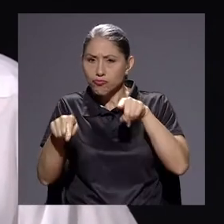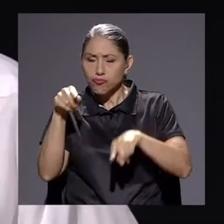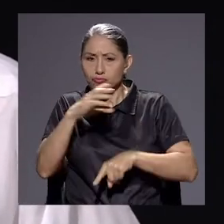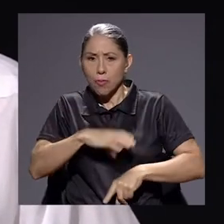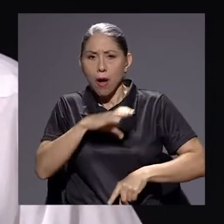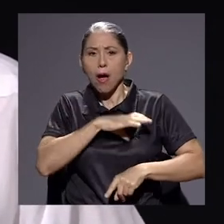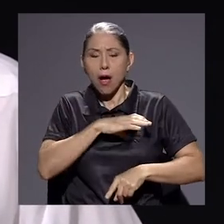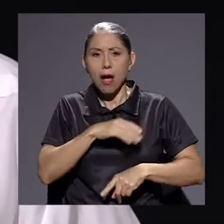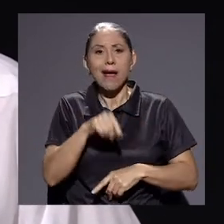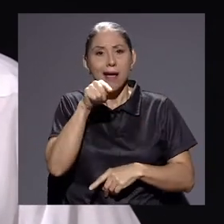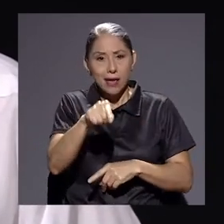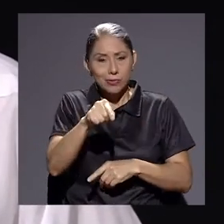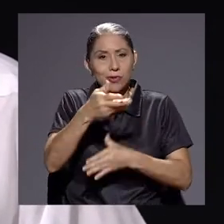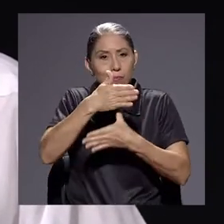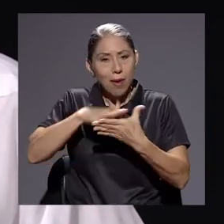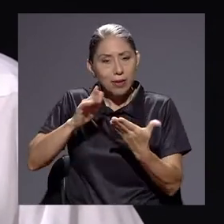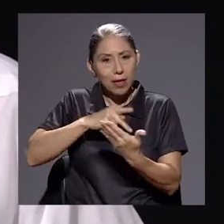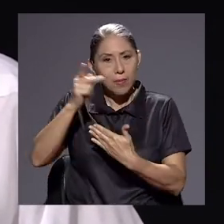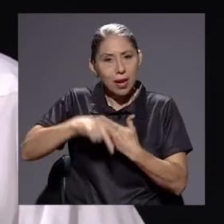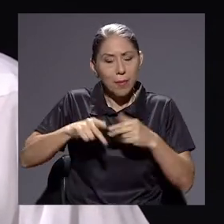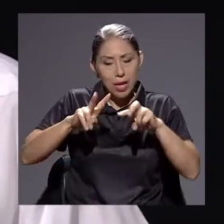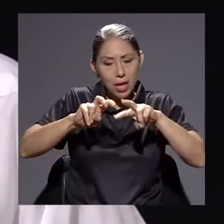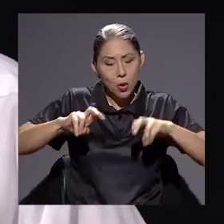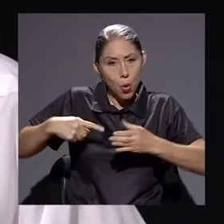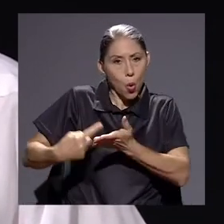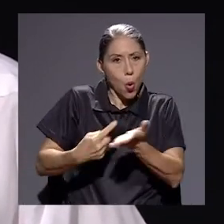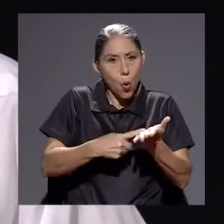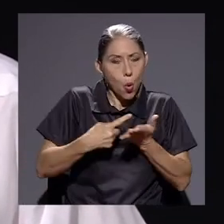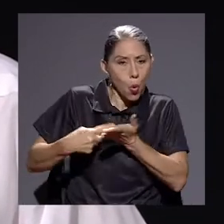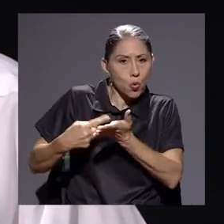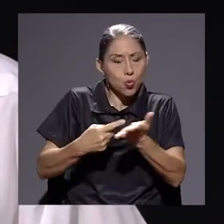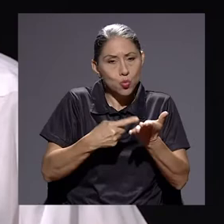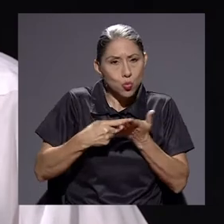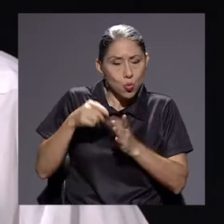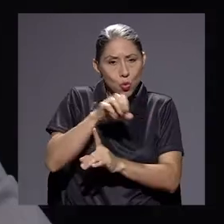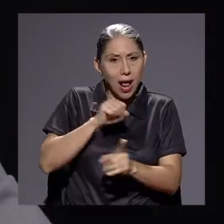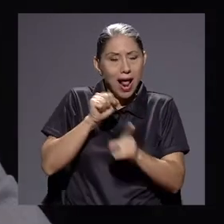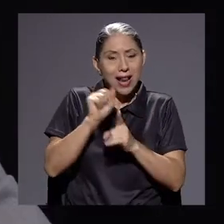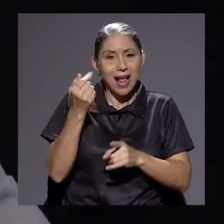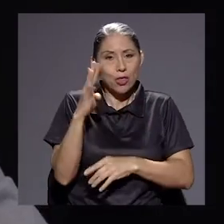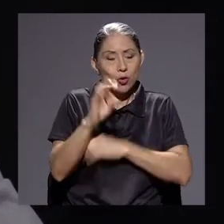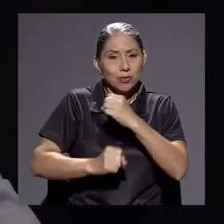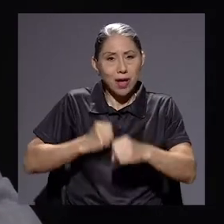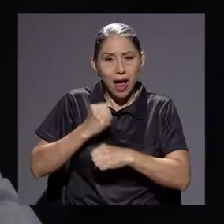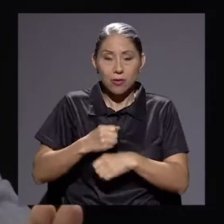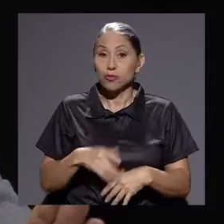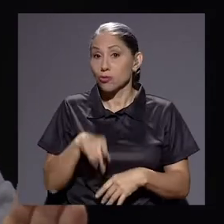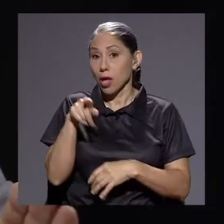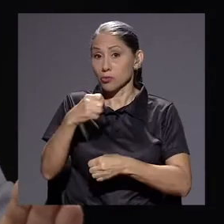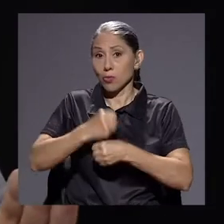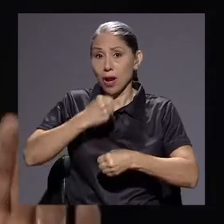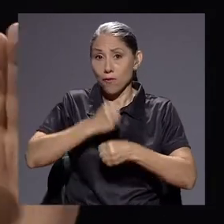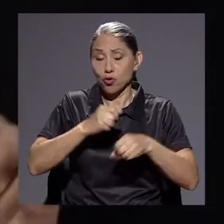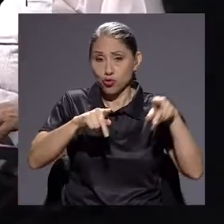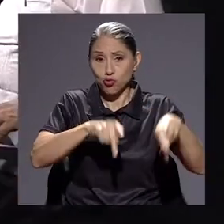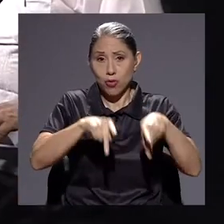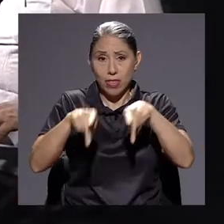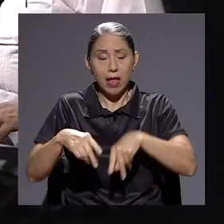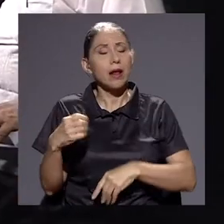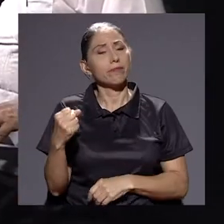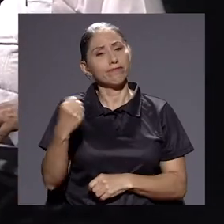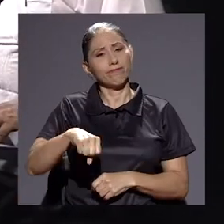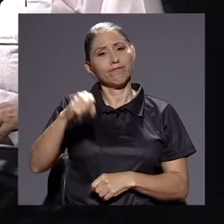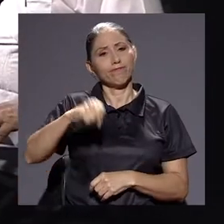y eso es parte del programa de análisis de la coyuntura que tiene 14 años de funcionar. Que es una labor ciudadana. Una labor